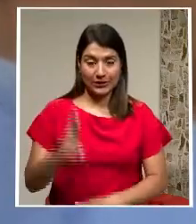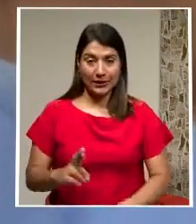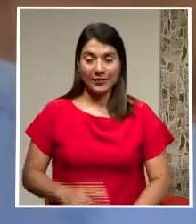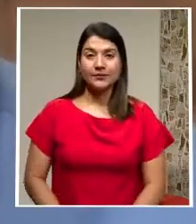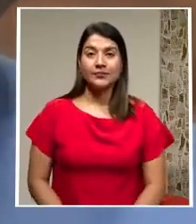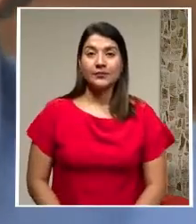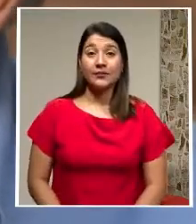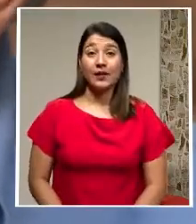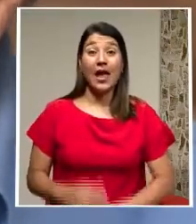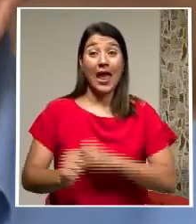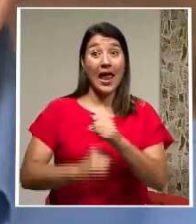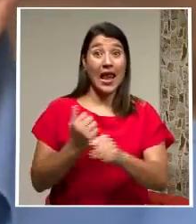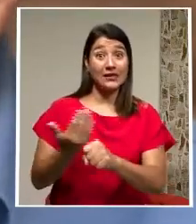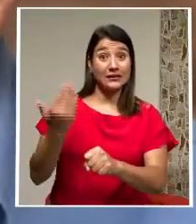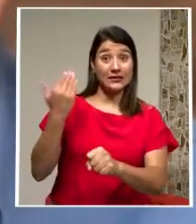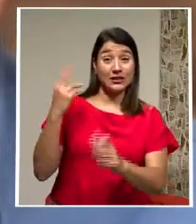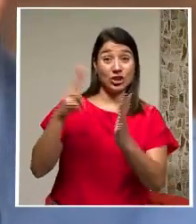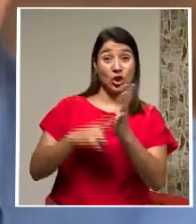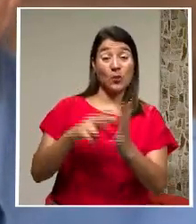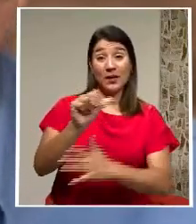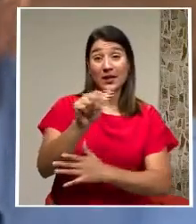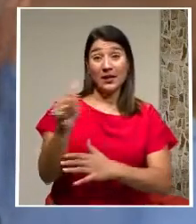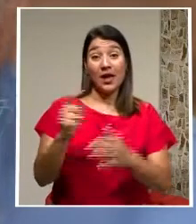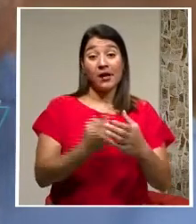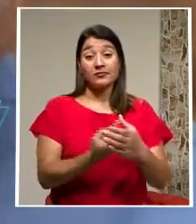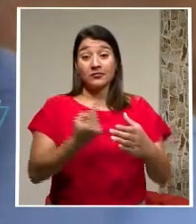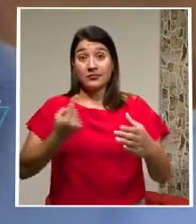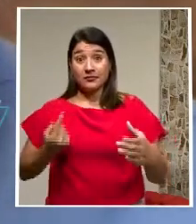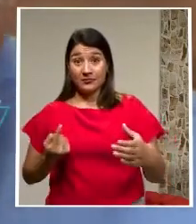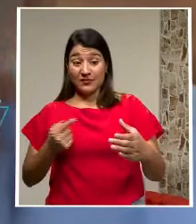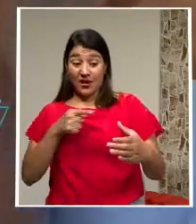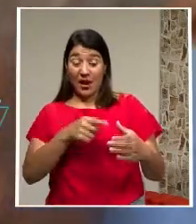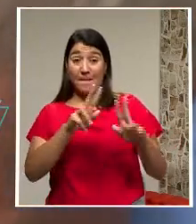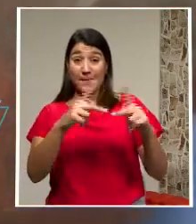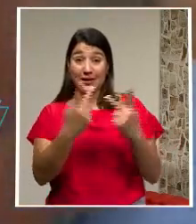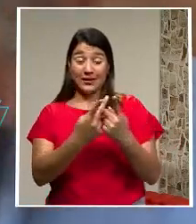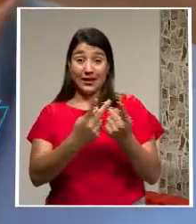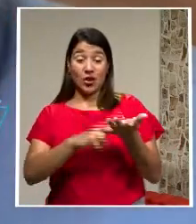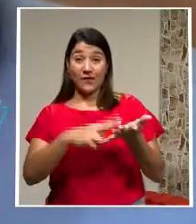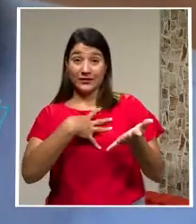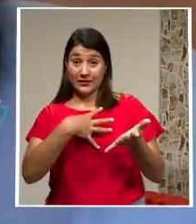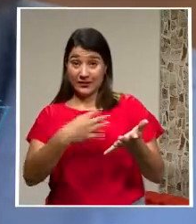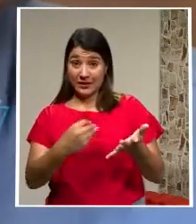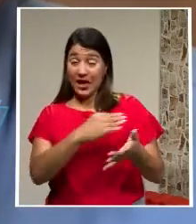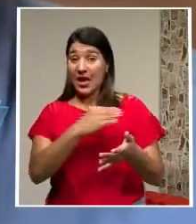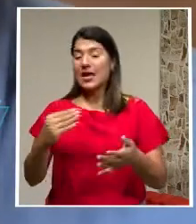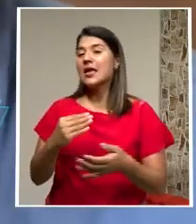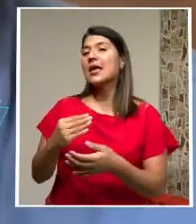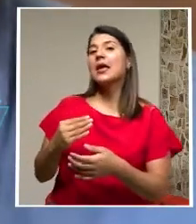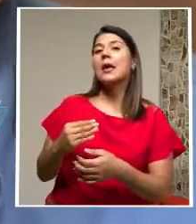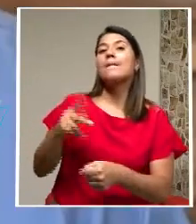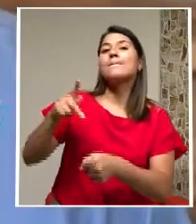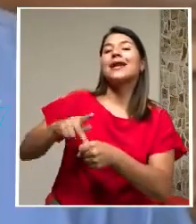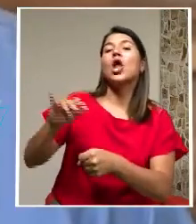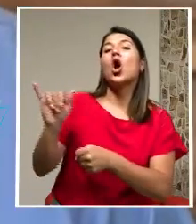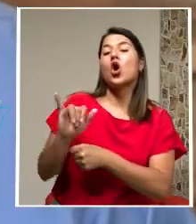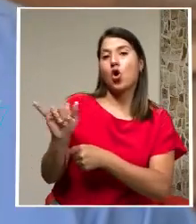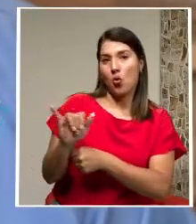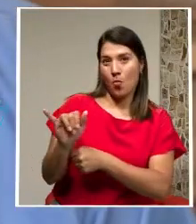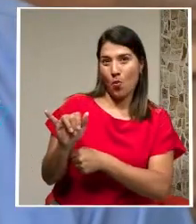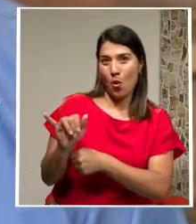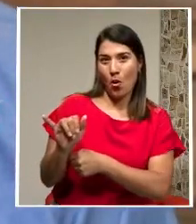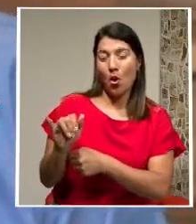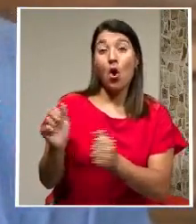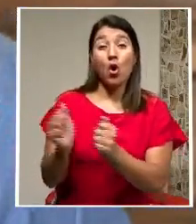Aunque en el 2010 Se alejó Del partido Liberación Nacional Y se postuló Como candidato A la presidencia Del partido Alianza Patriótica Rolando Araya